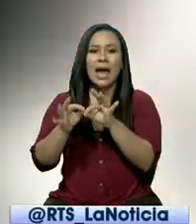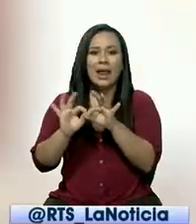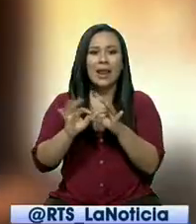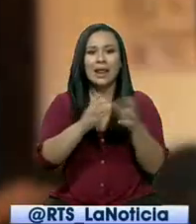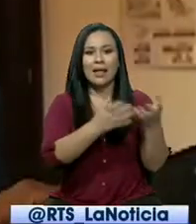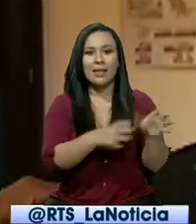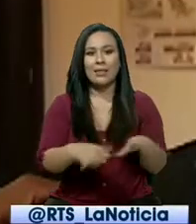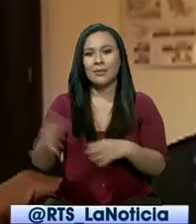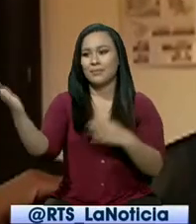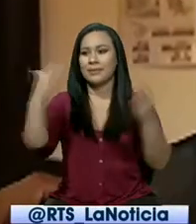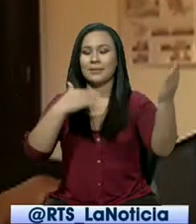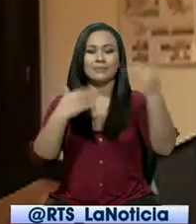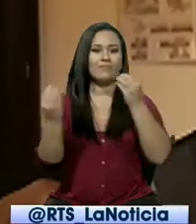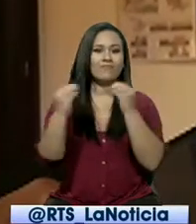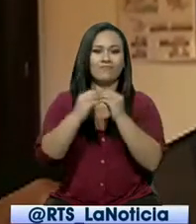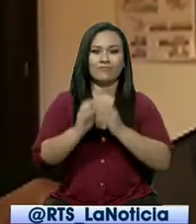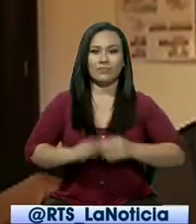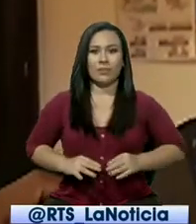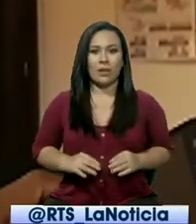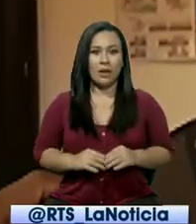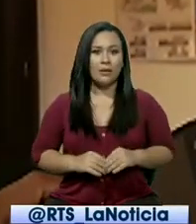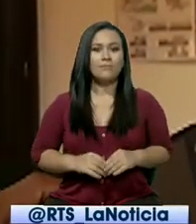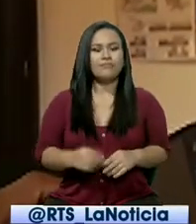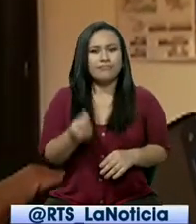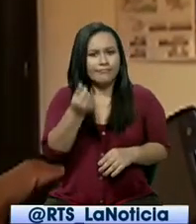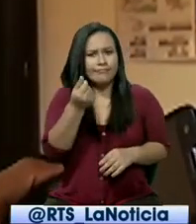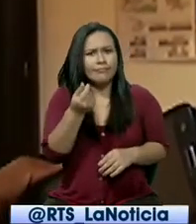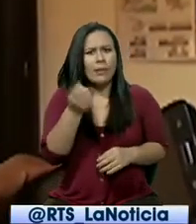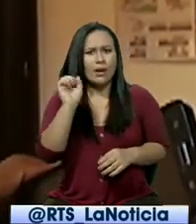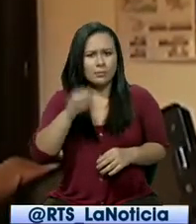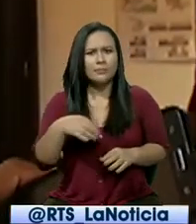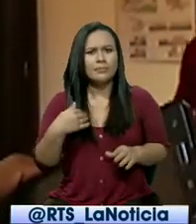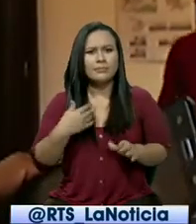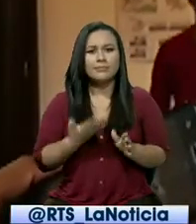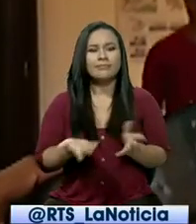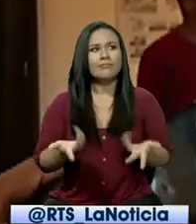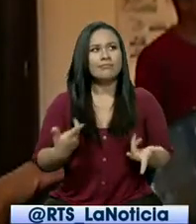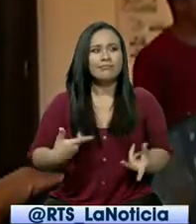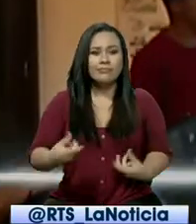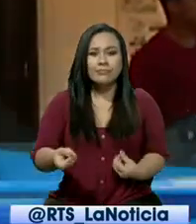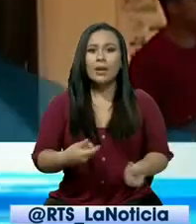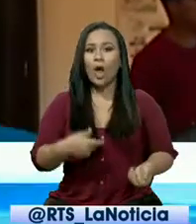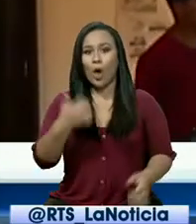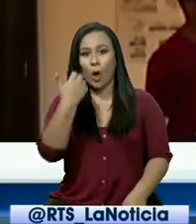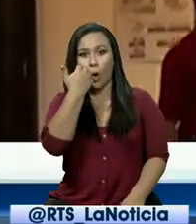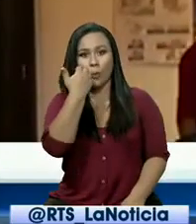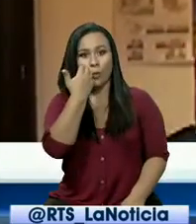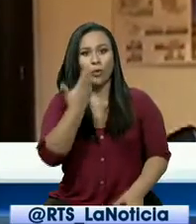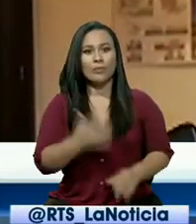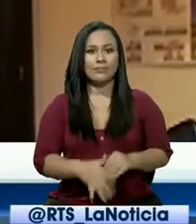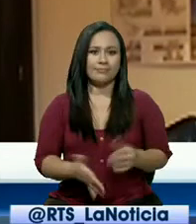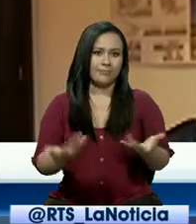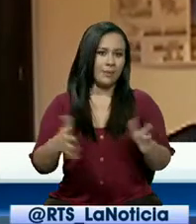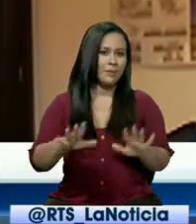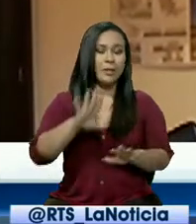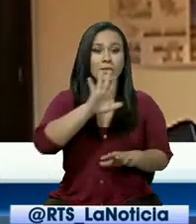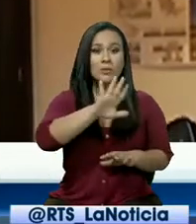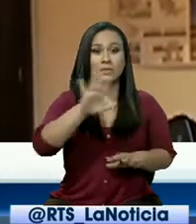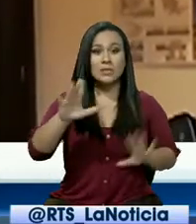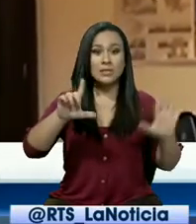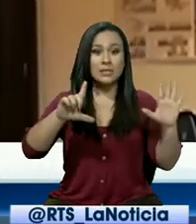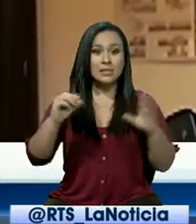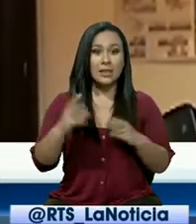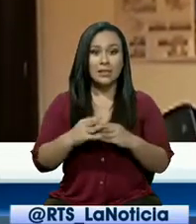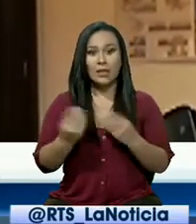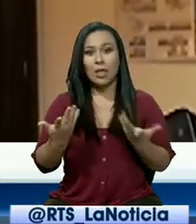unos precios bastante accesibles y también unos servicios muy cómodos. Alrededor de unos 55 a 70